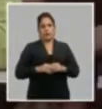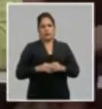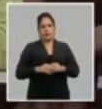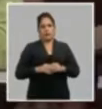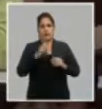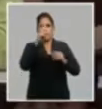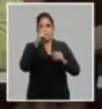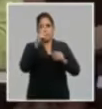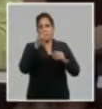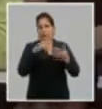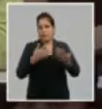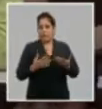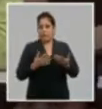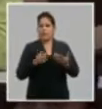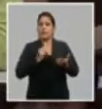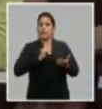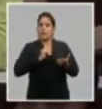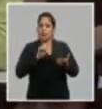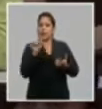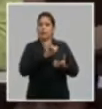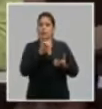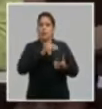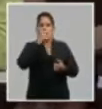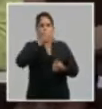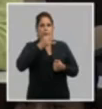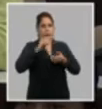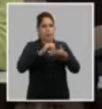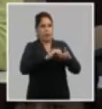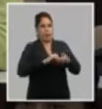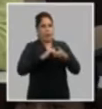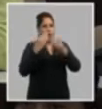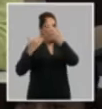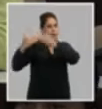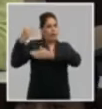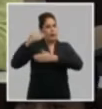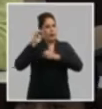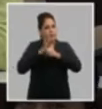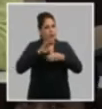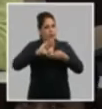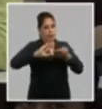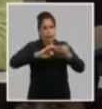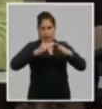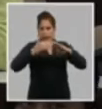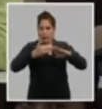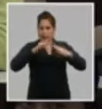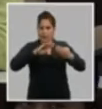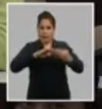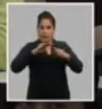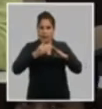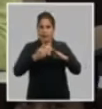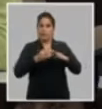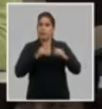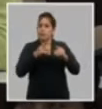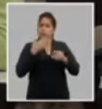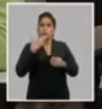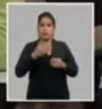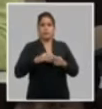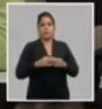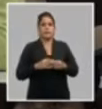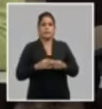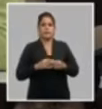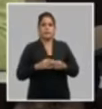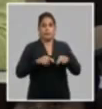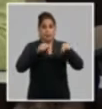en primer lugar suscribo lo dicho por mis compañeros anteriormente a partir del debate amplio enriquecido que